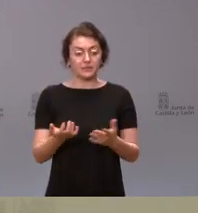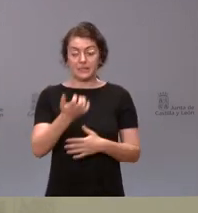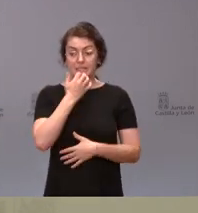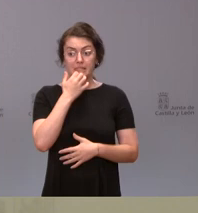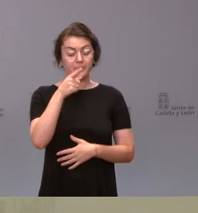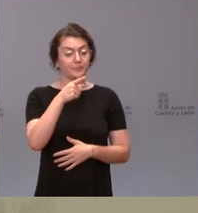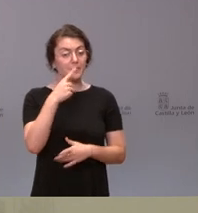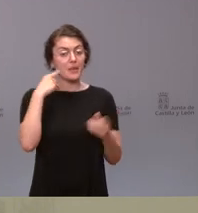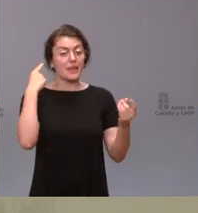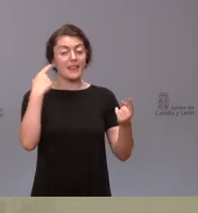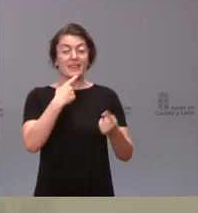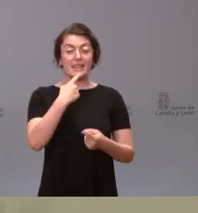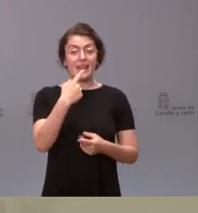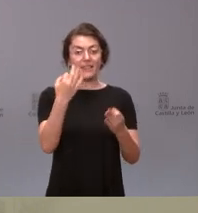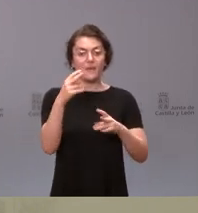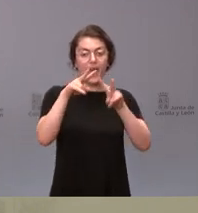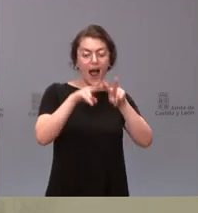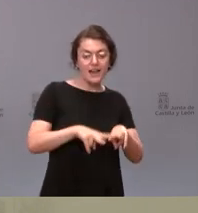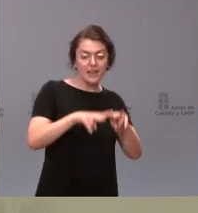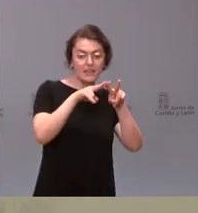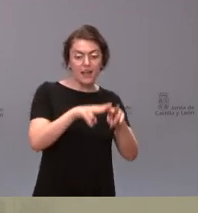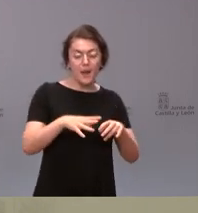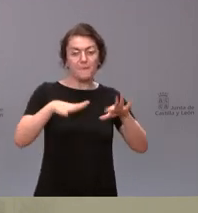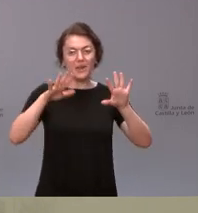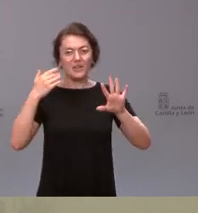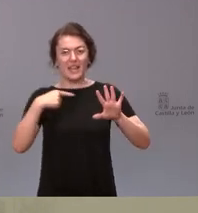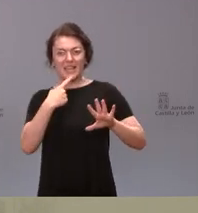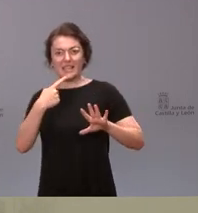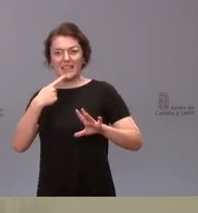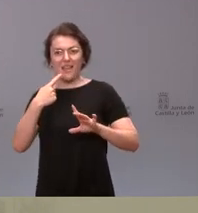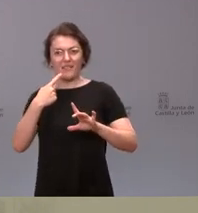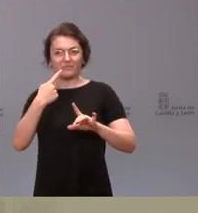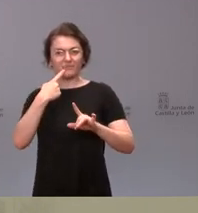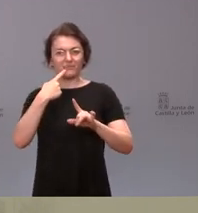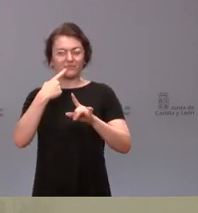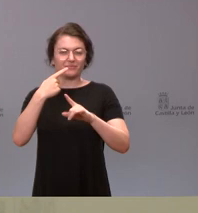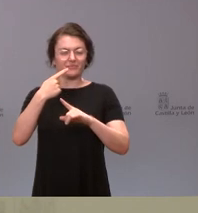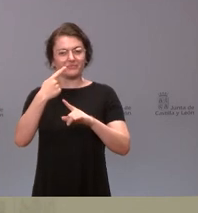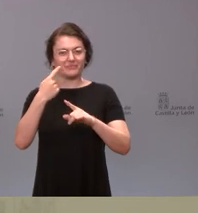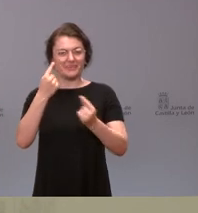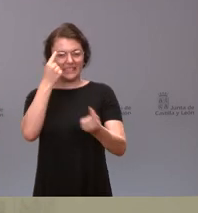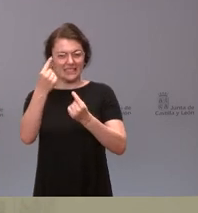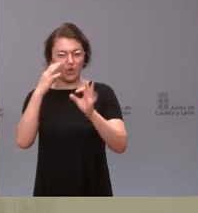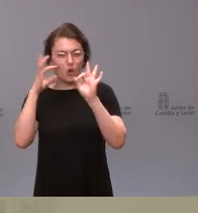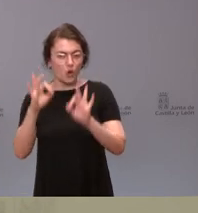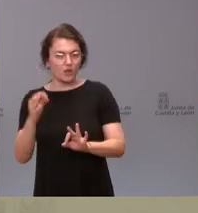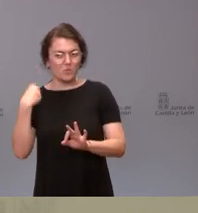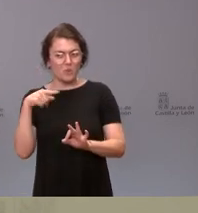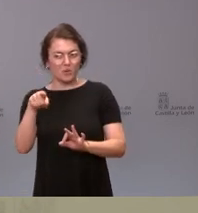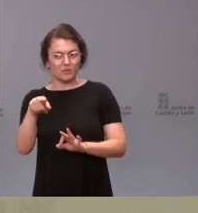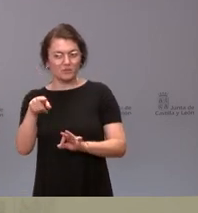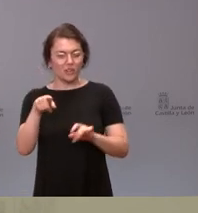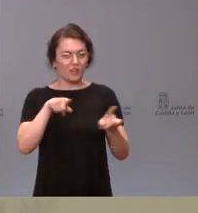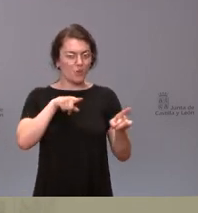plantea que hay que analizarlo, pero se nos hablan de unas cantidades tan concretas como esas, ¿a qué atenernos?